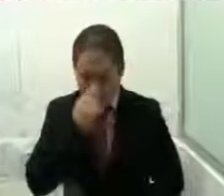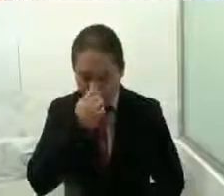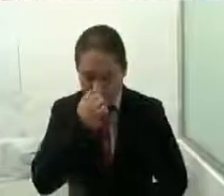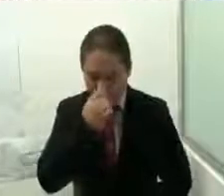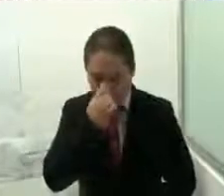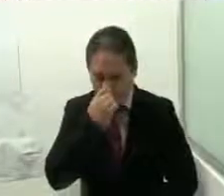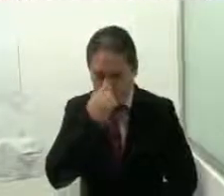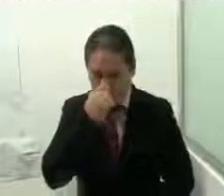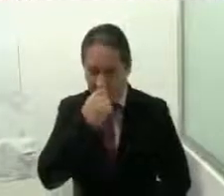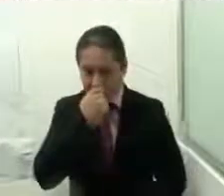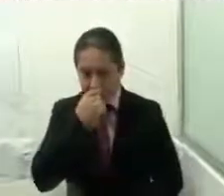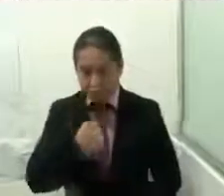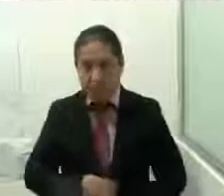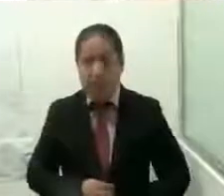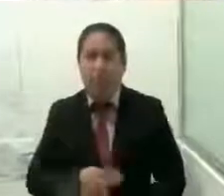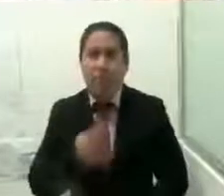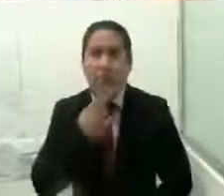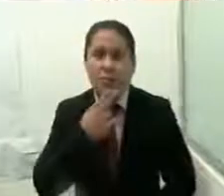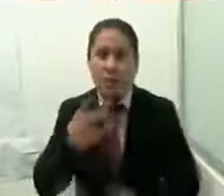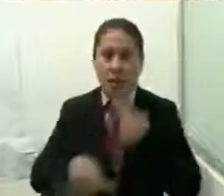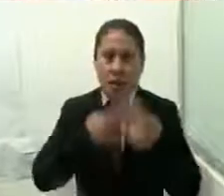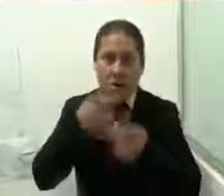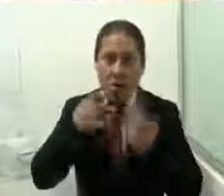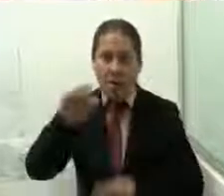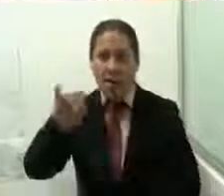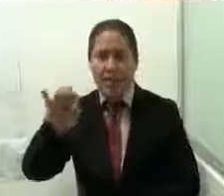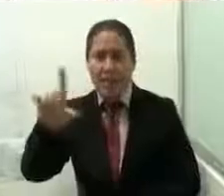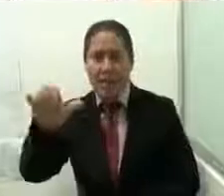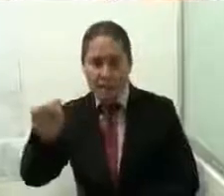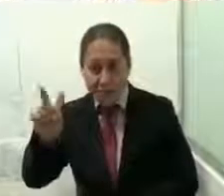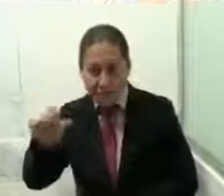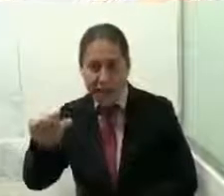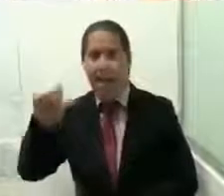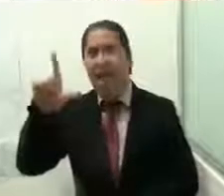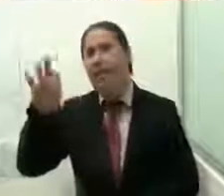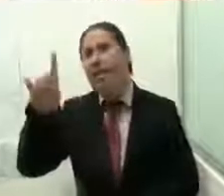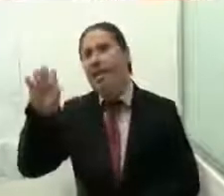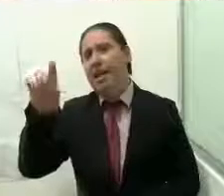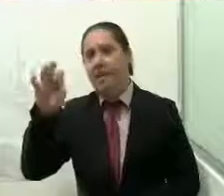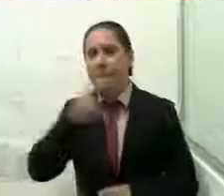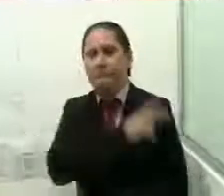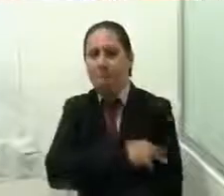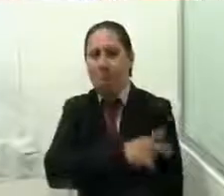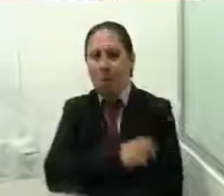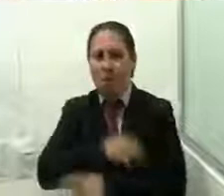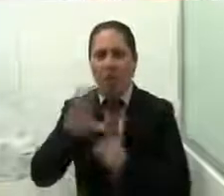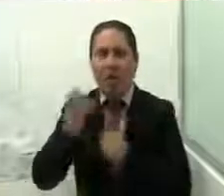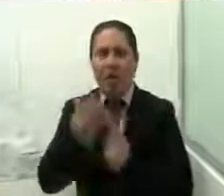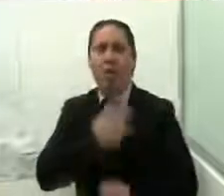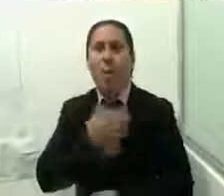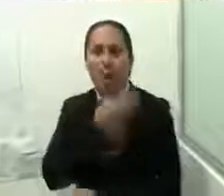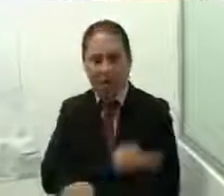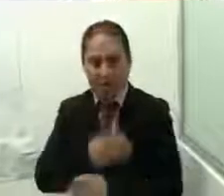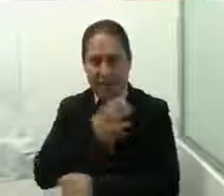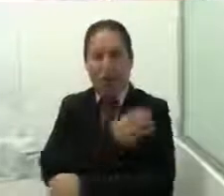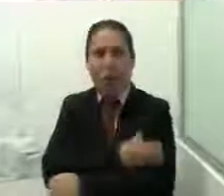Tiene el uso de la palabra la ciudadana diputada Silvia Lilian Garcés Quirós vocal de esta comisión. Muy buenas tardes compañeras